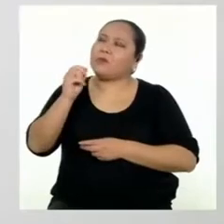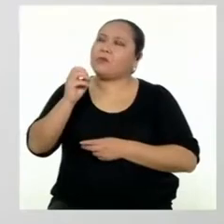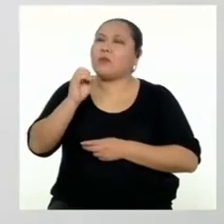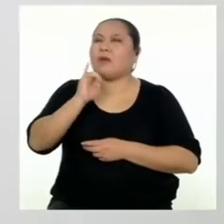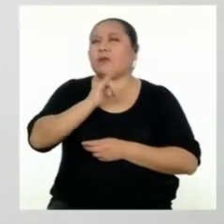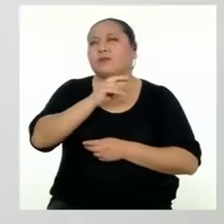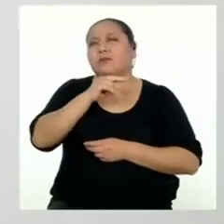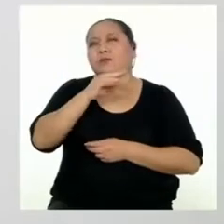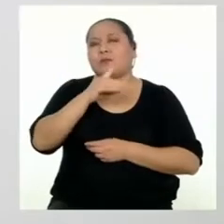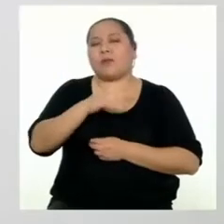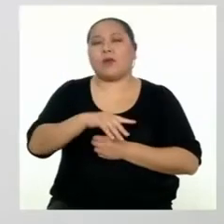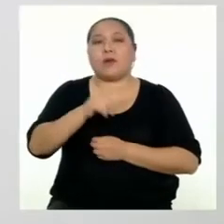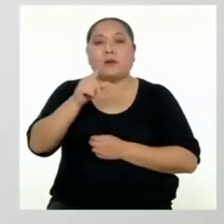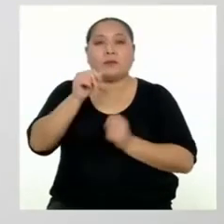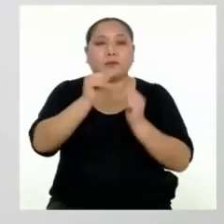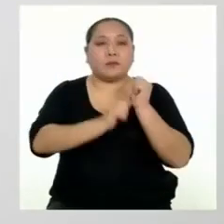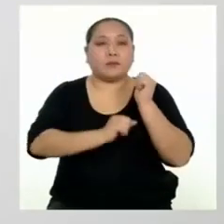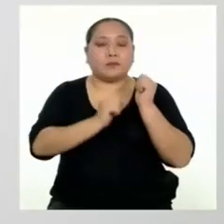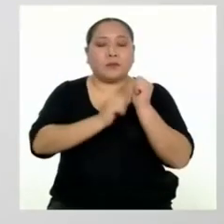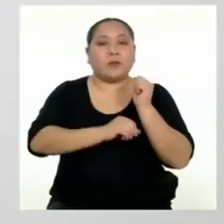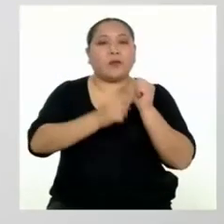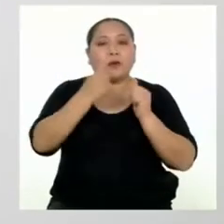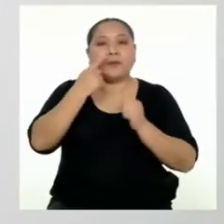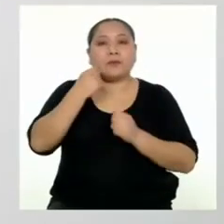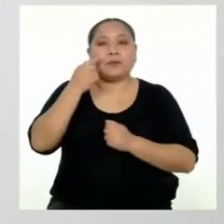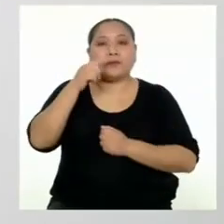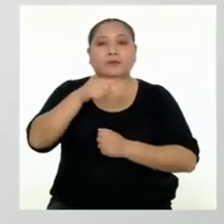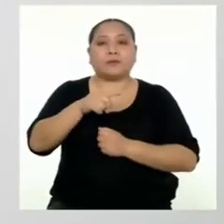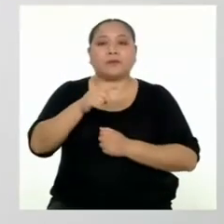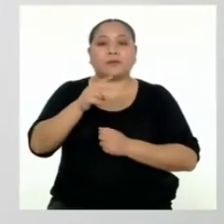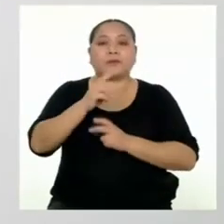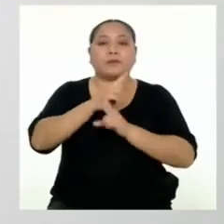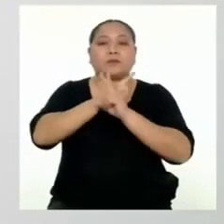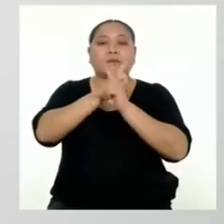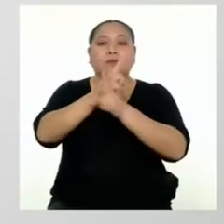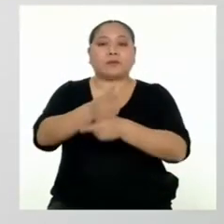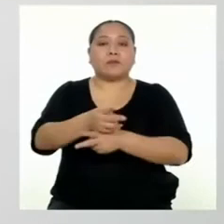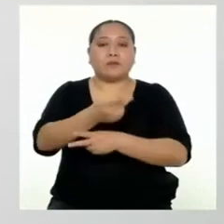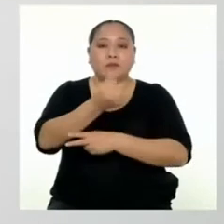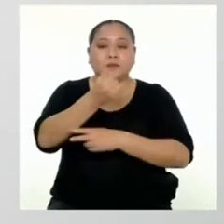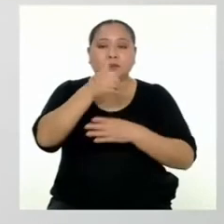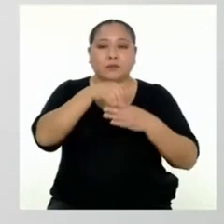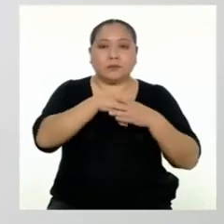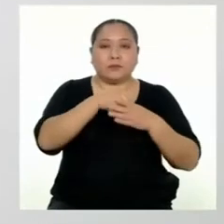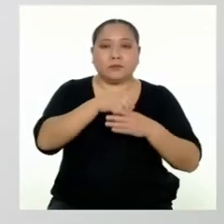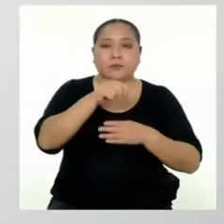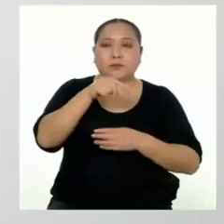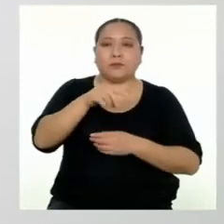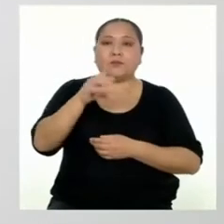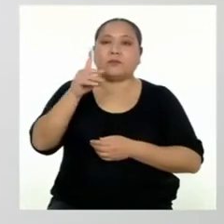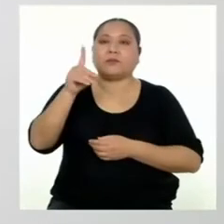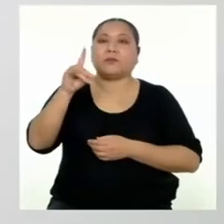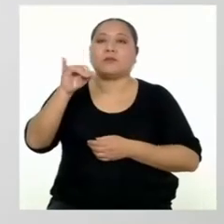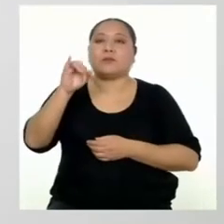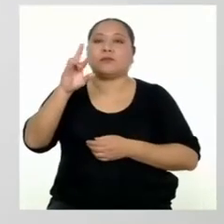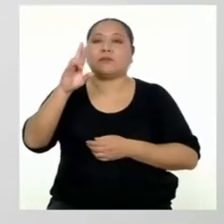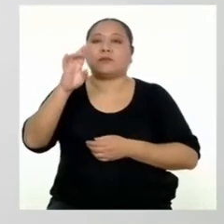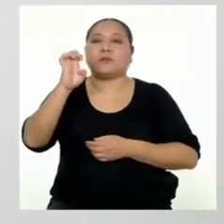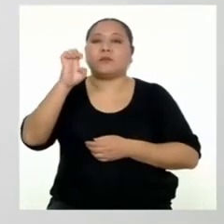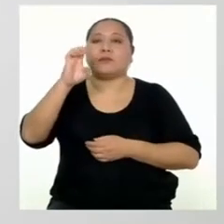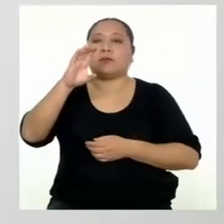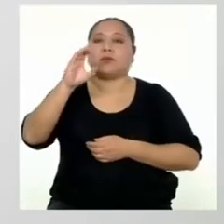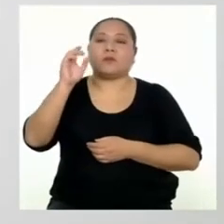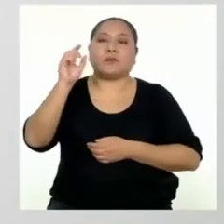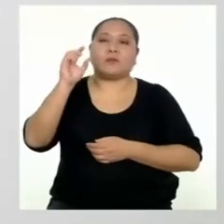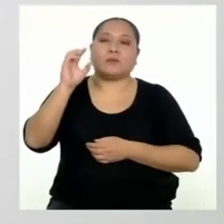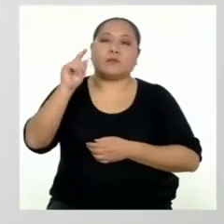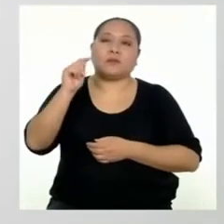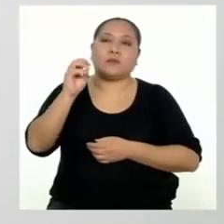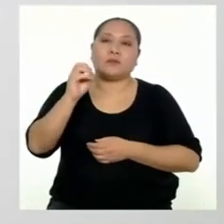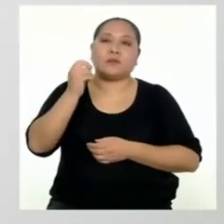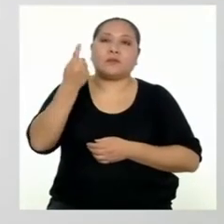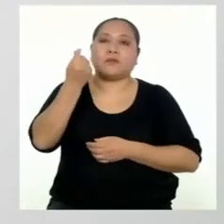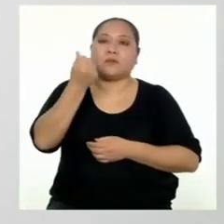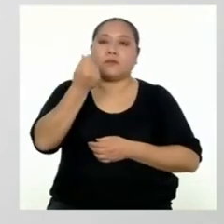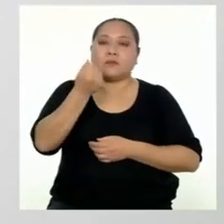directo o indirecto? En el caso de tu hermano, el crédito que le dio el banco fue uno directo, porque el